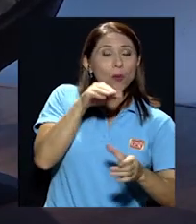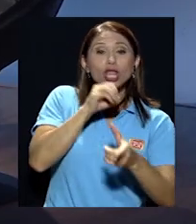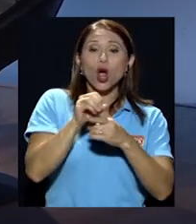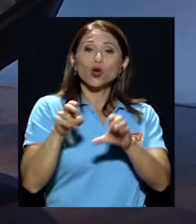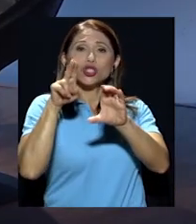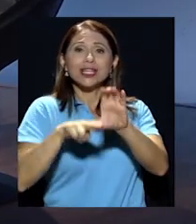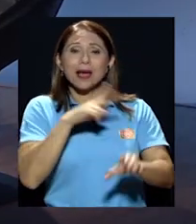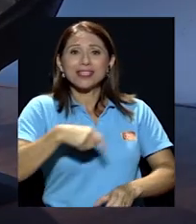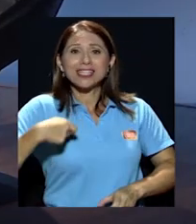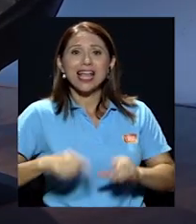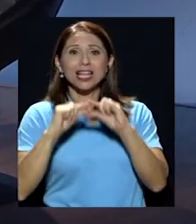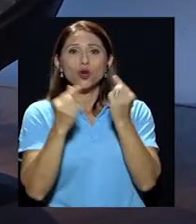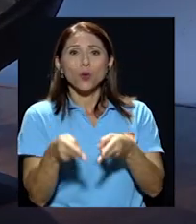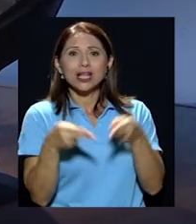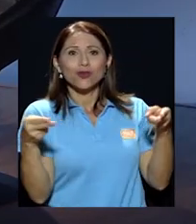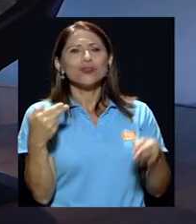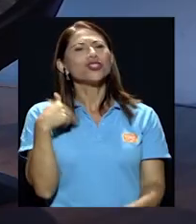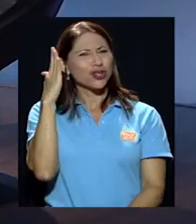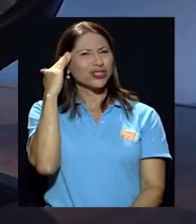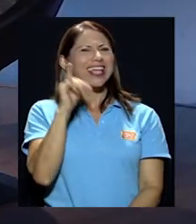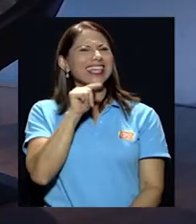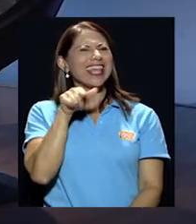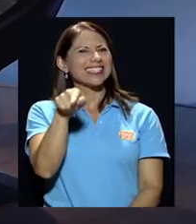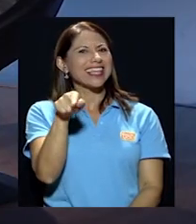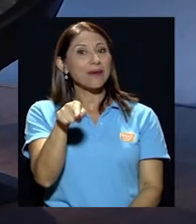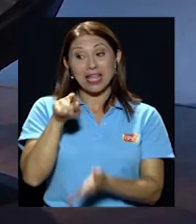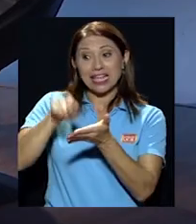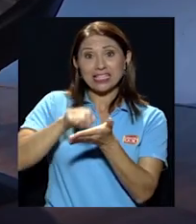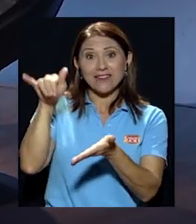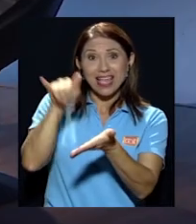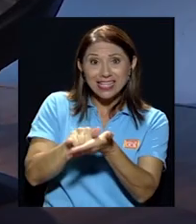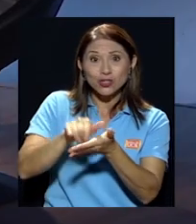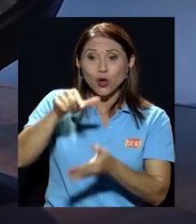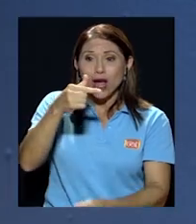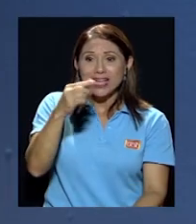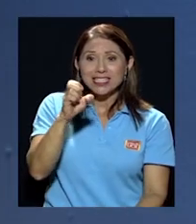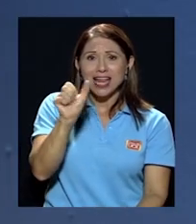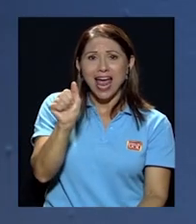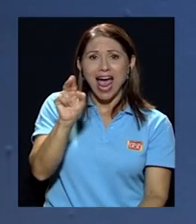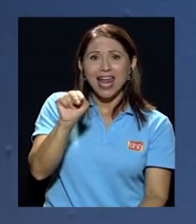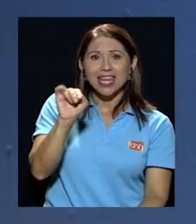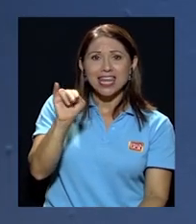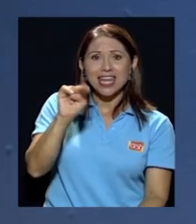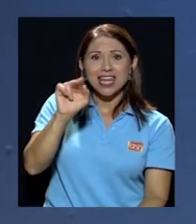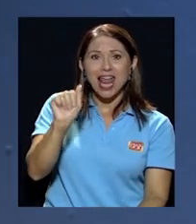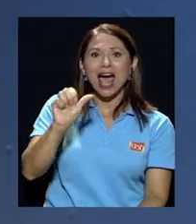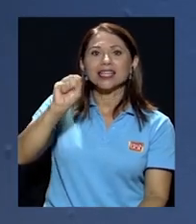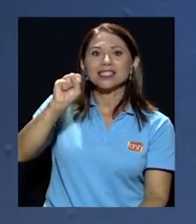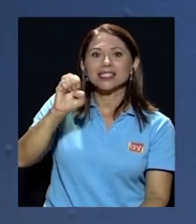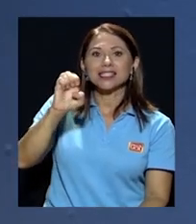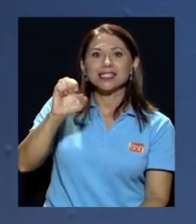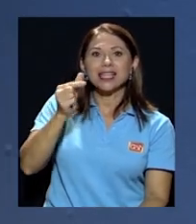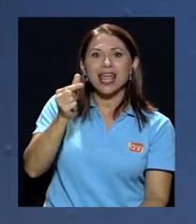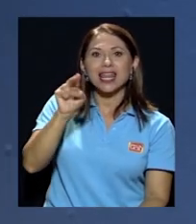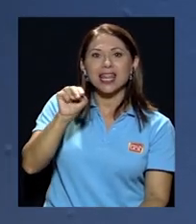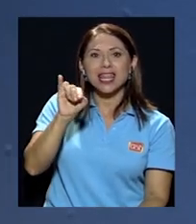ella, yo la entrevisté. El que escribe esto es nada menos que Yanina Zennini, la periodista que fue la